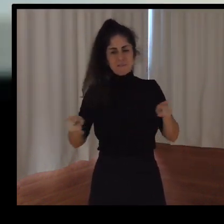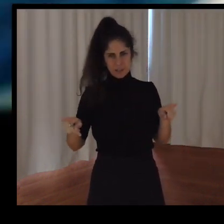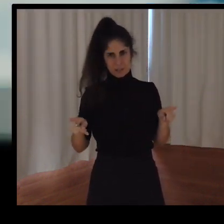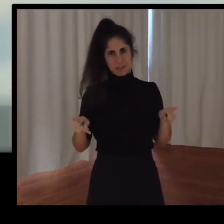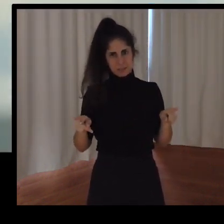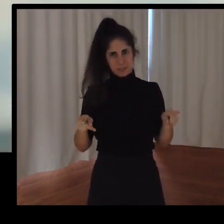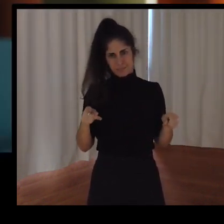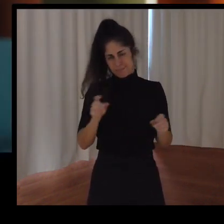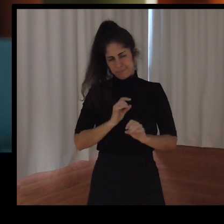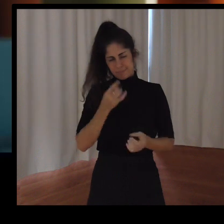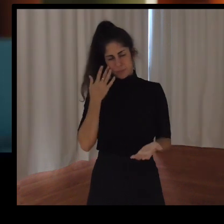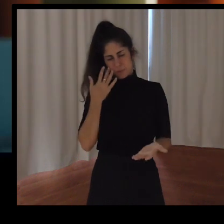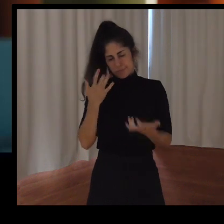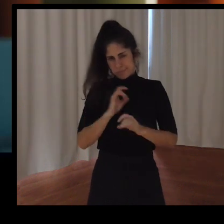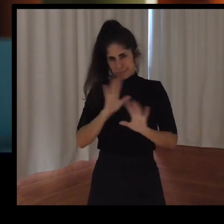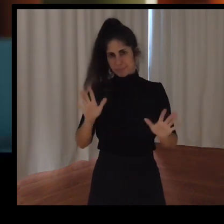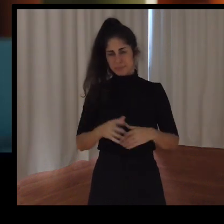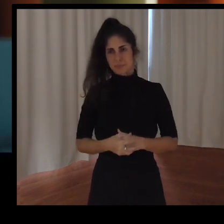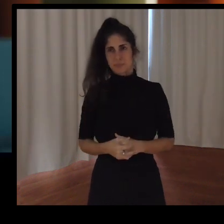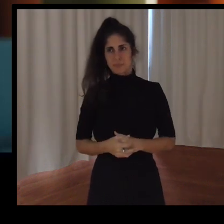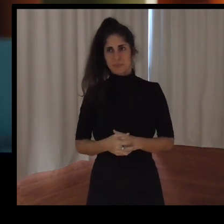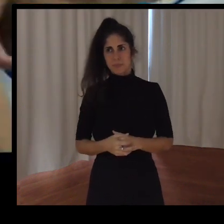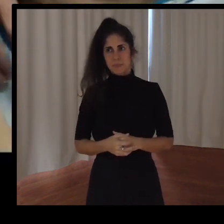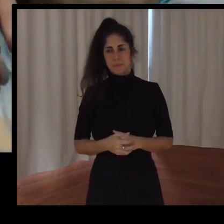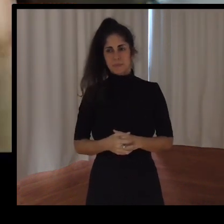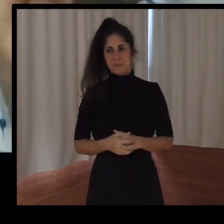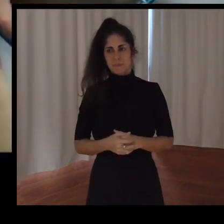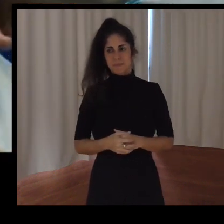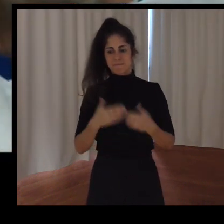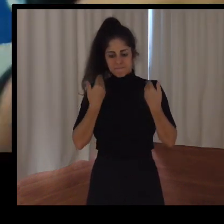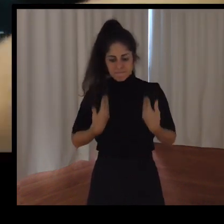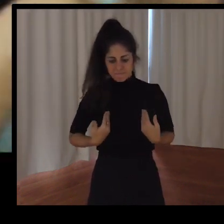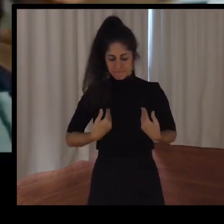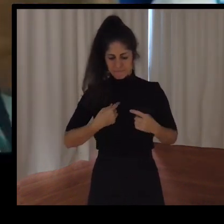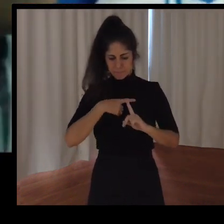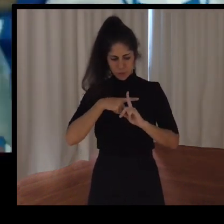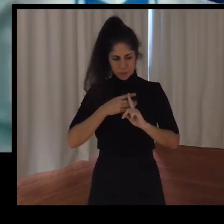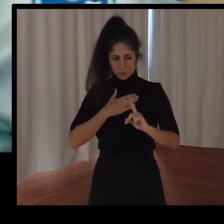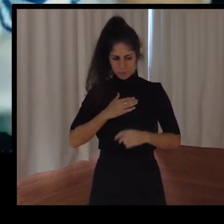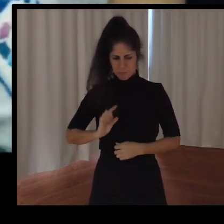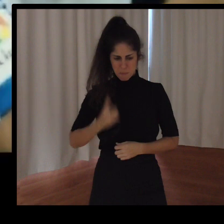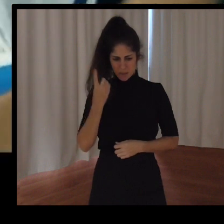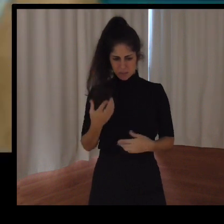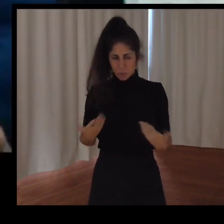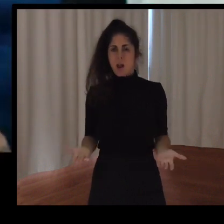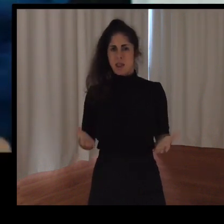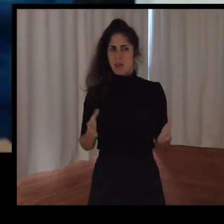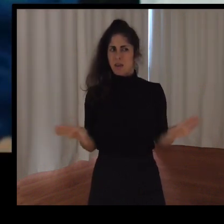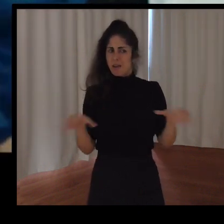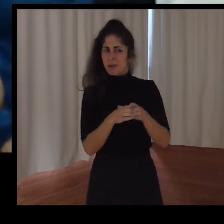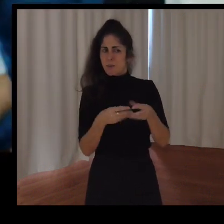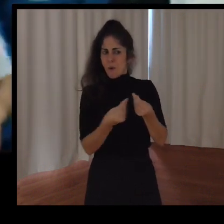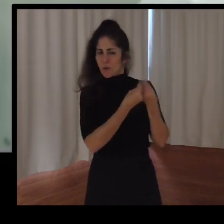Mi mejor virtud es el estar con el equipo y ver cómo disfrutamos de las cosas.